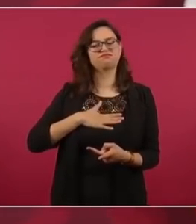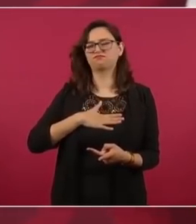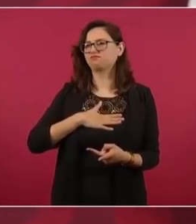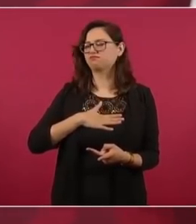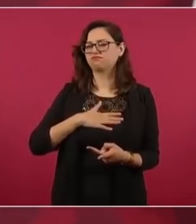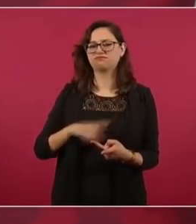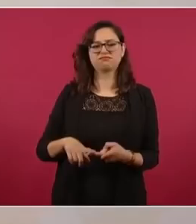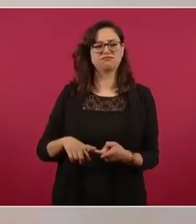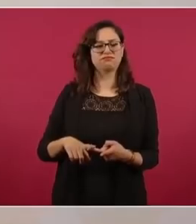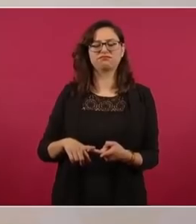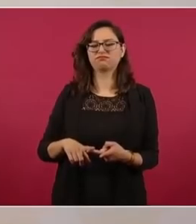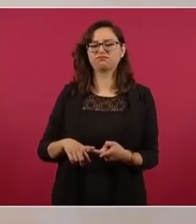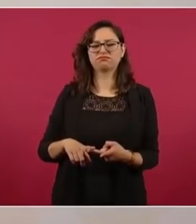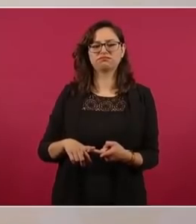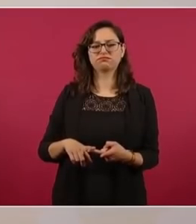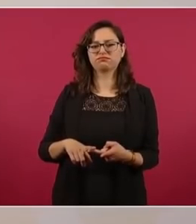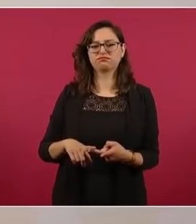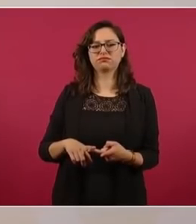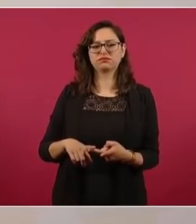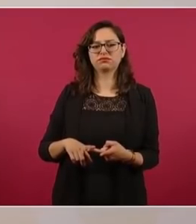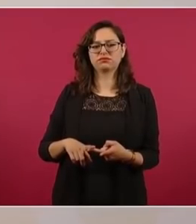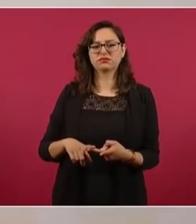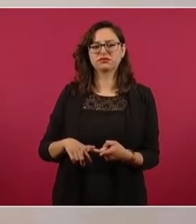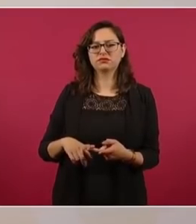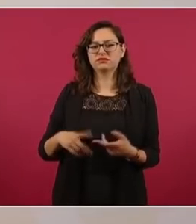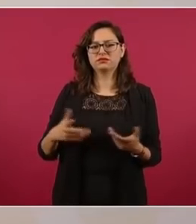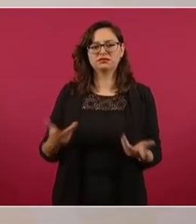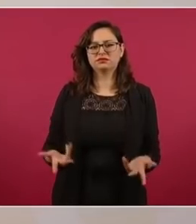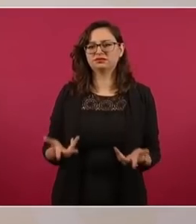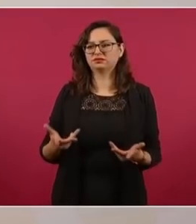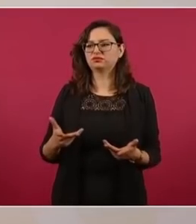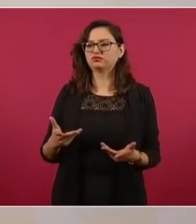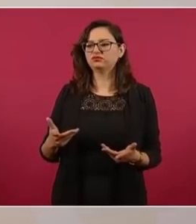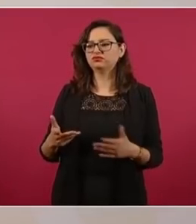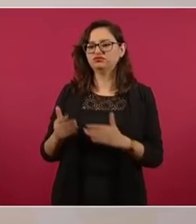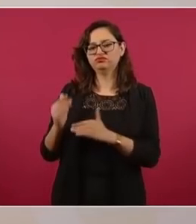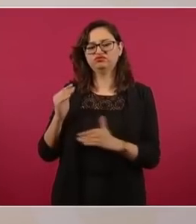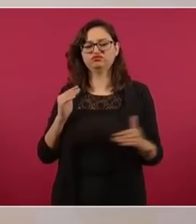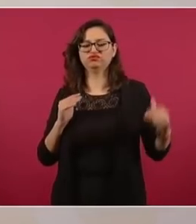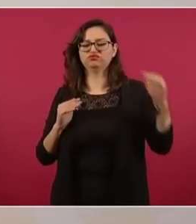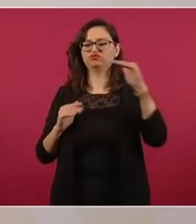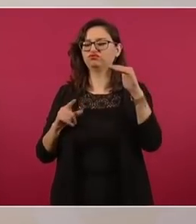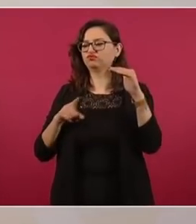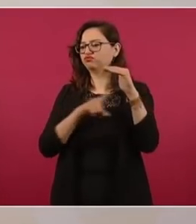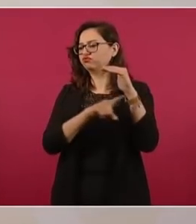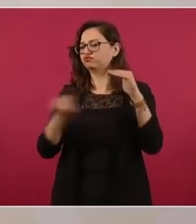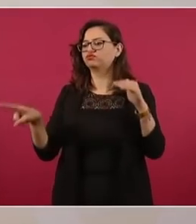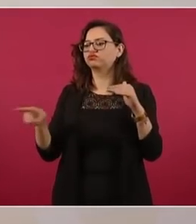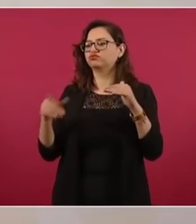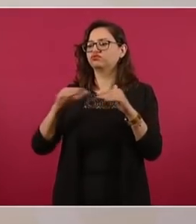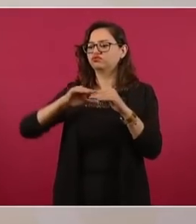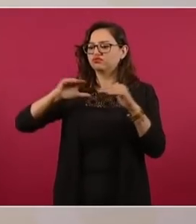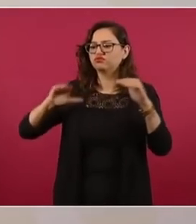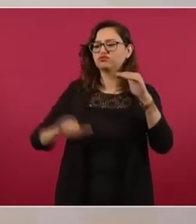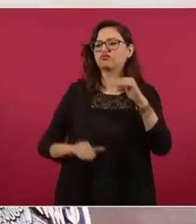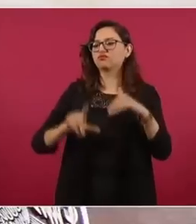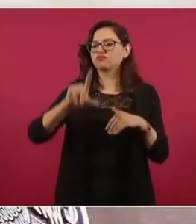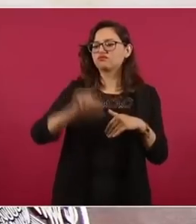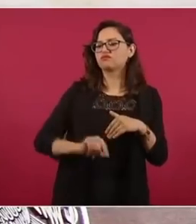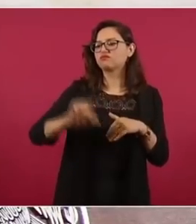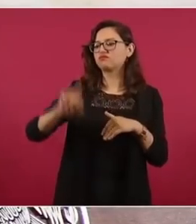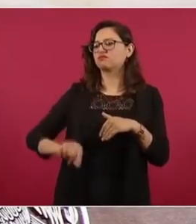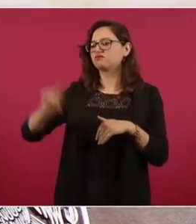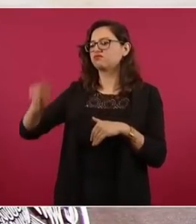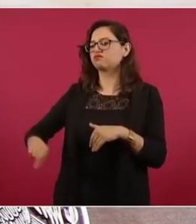de subordinación, de falta de respeto a la independencia,